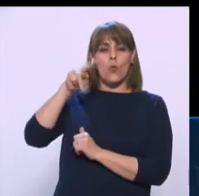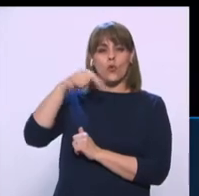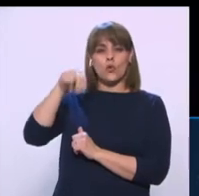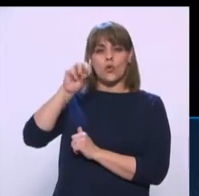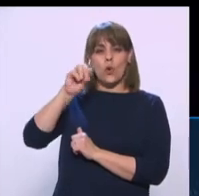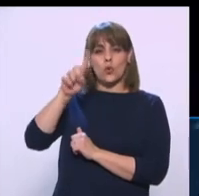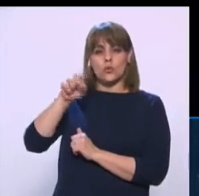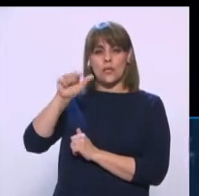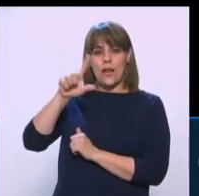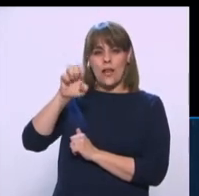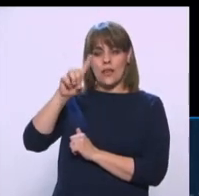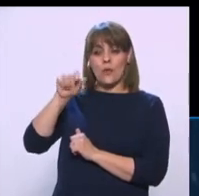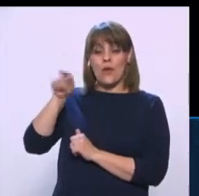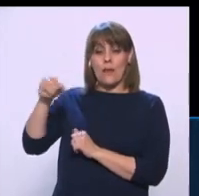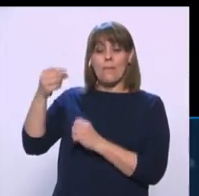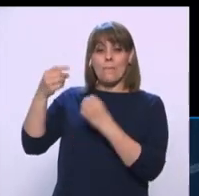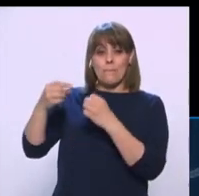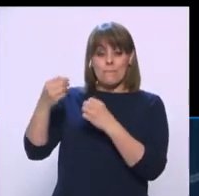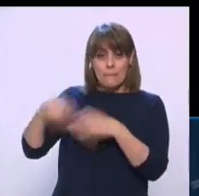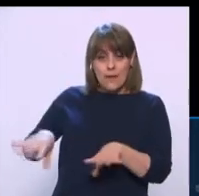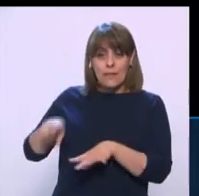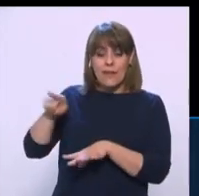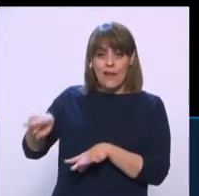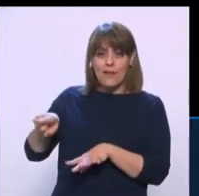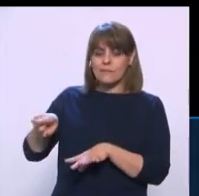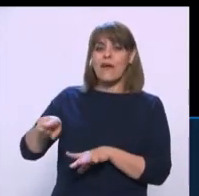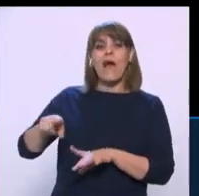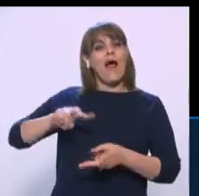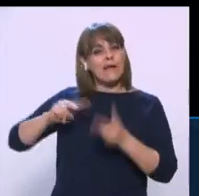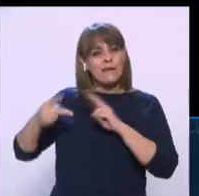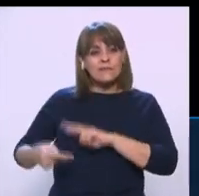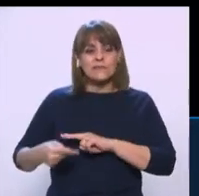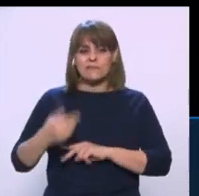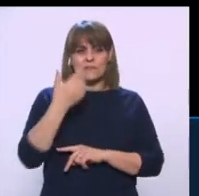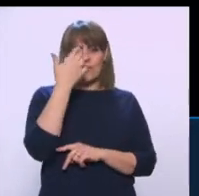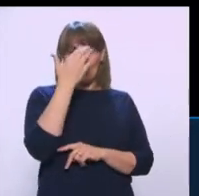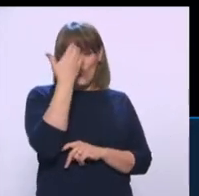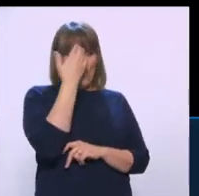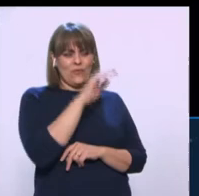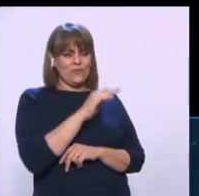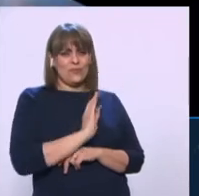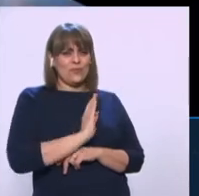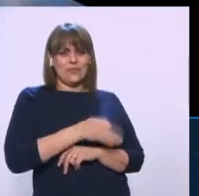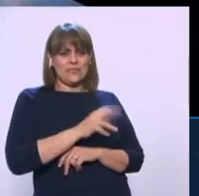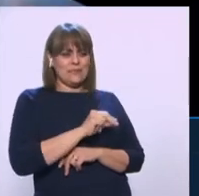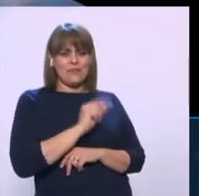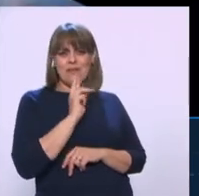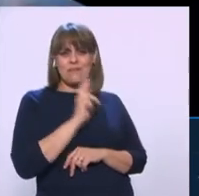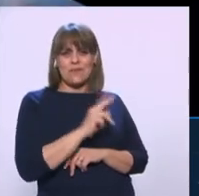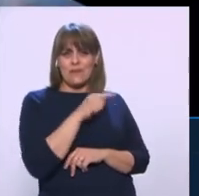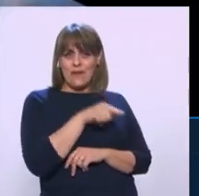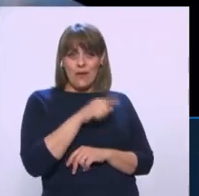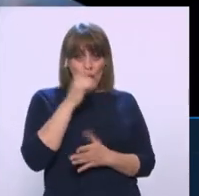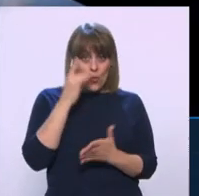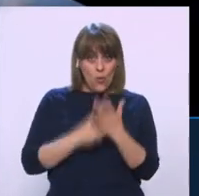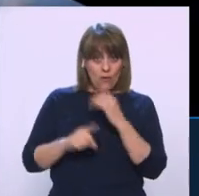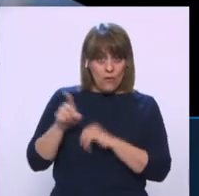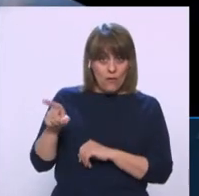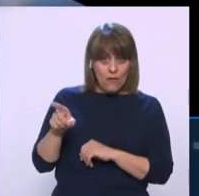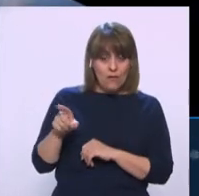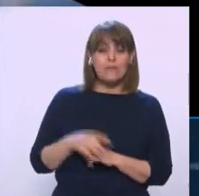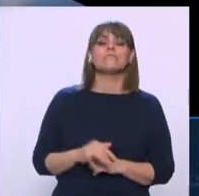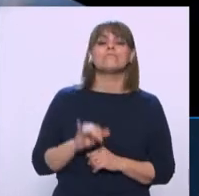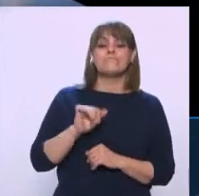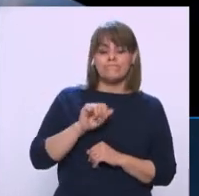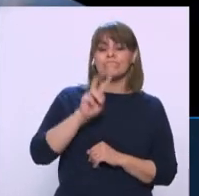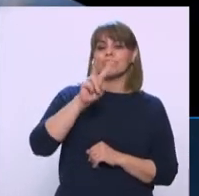hoy El gran Digamos perdedor Y que llama a la militancia A desconocer Este resultado Es correcto Notamos